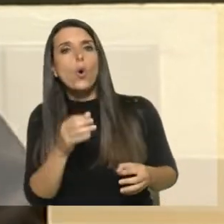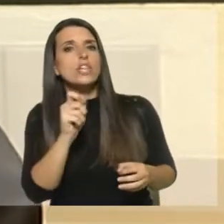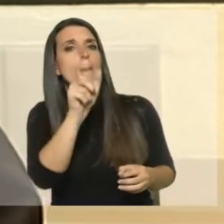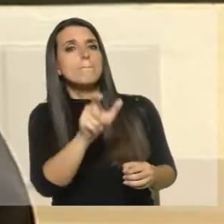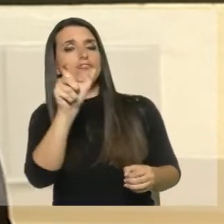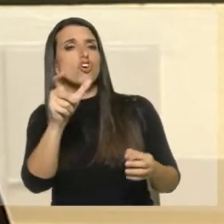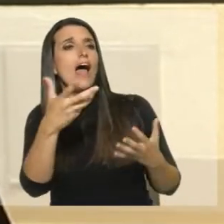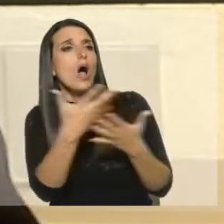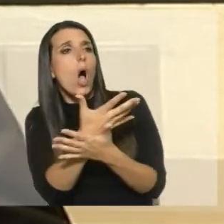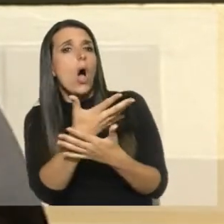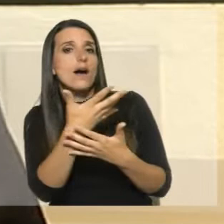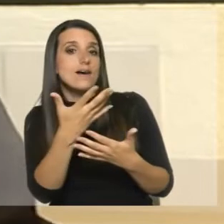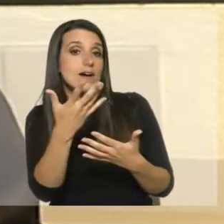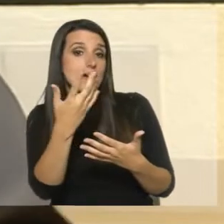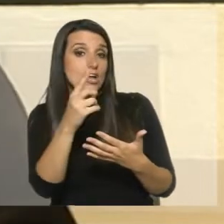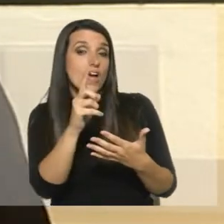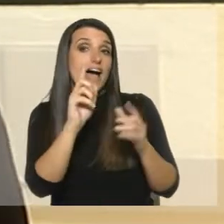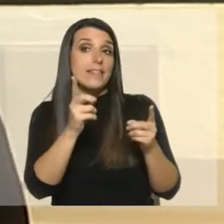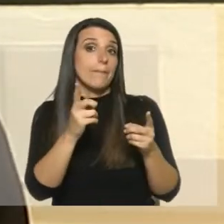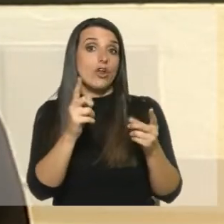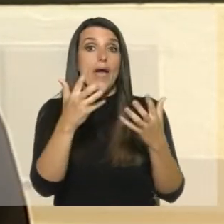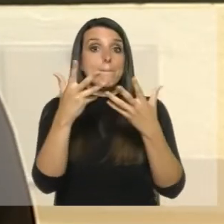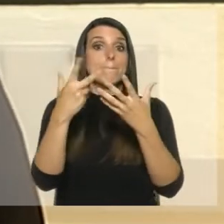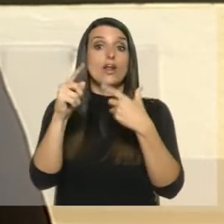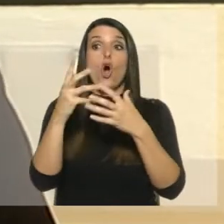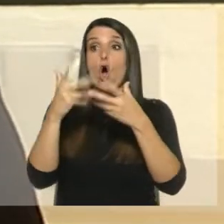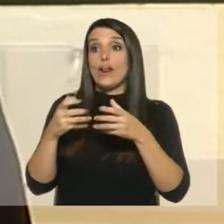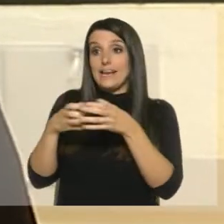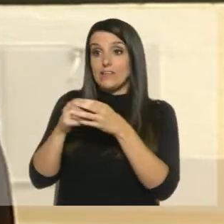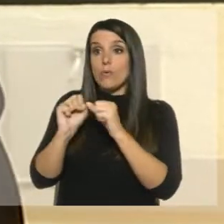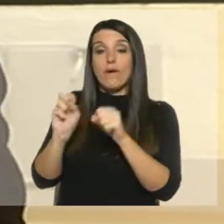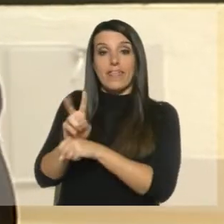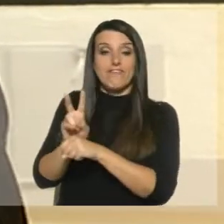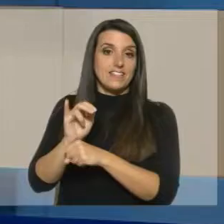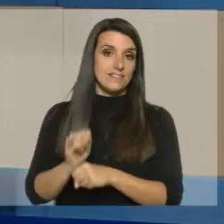son vulneradas. Por lo tanto, esas personas incluso a veces no tienen ni los recursos para realizar este tipo de acciones.